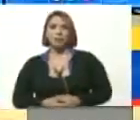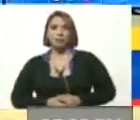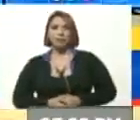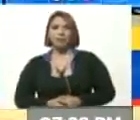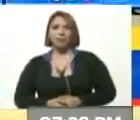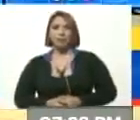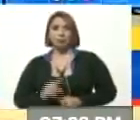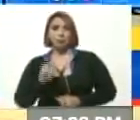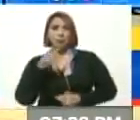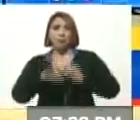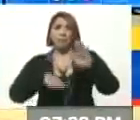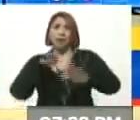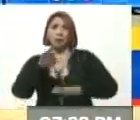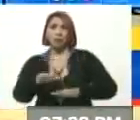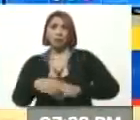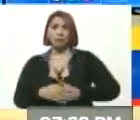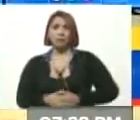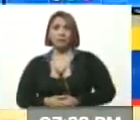primer paso.